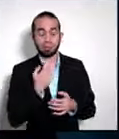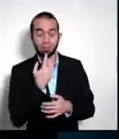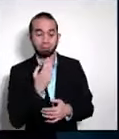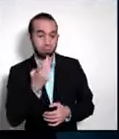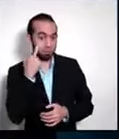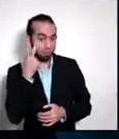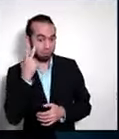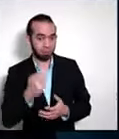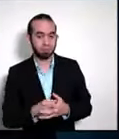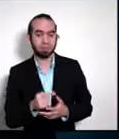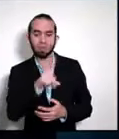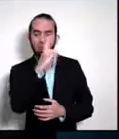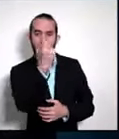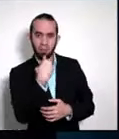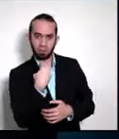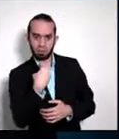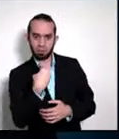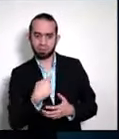su pregunta